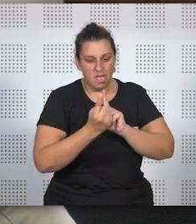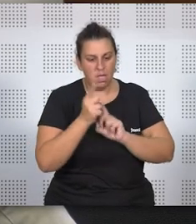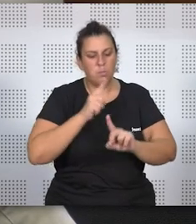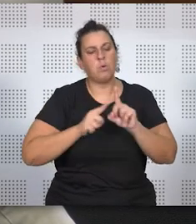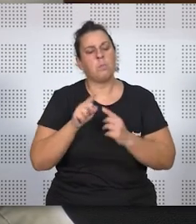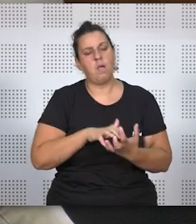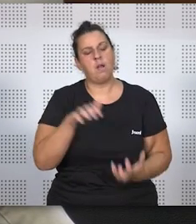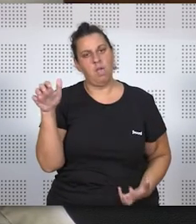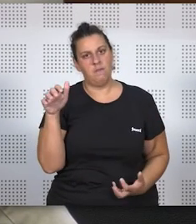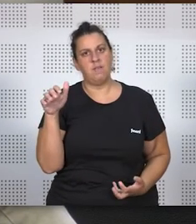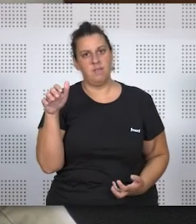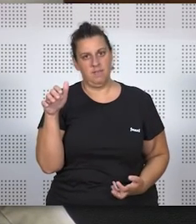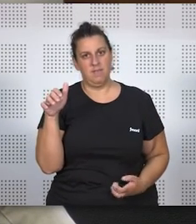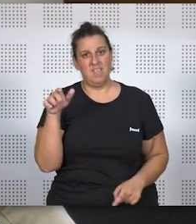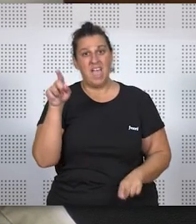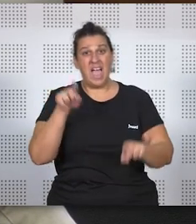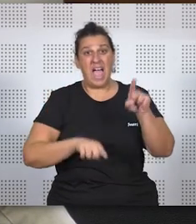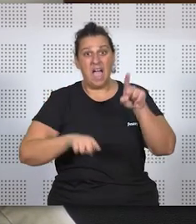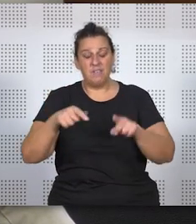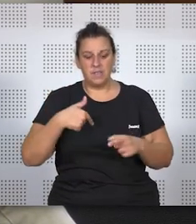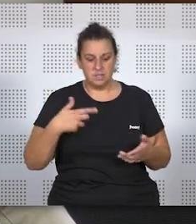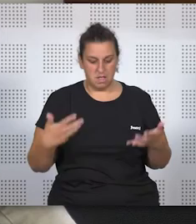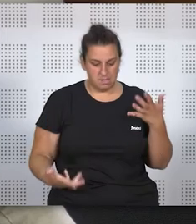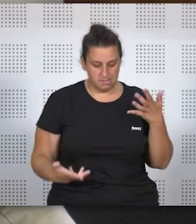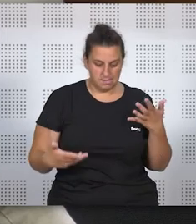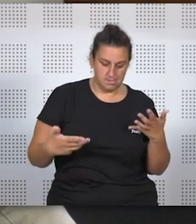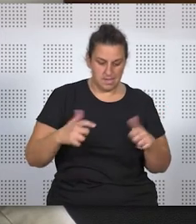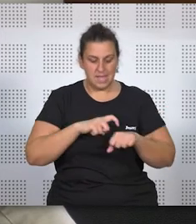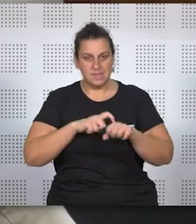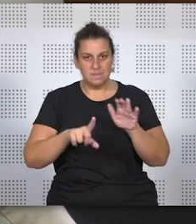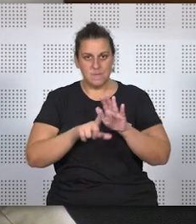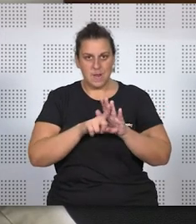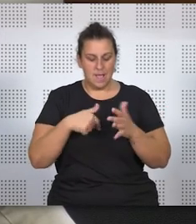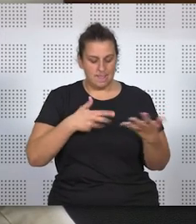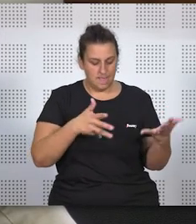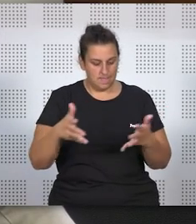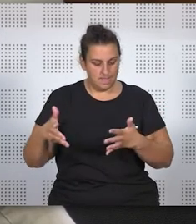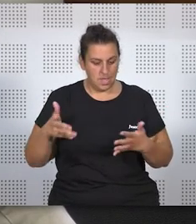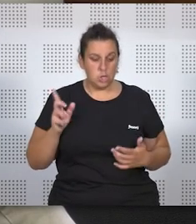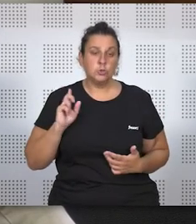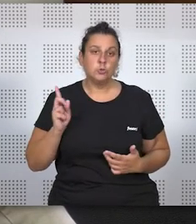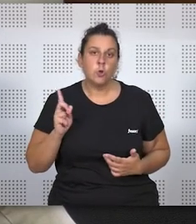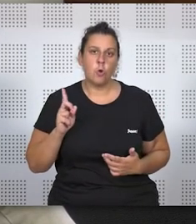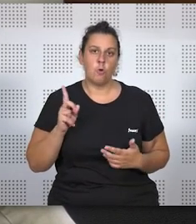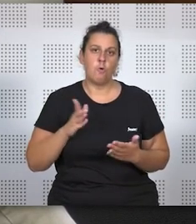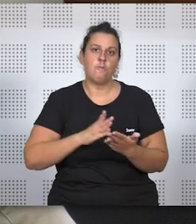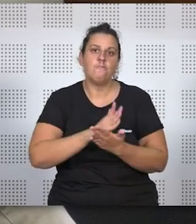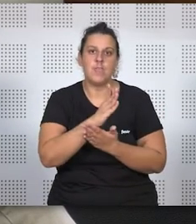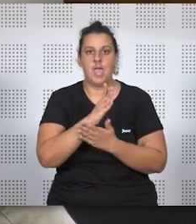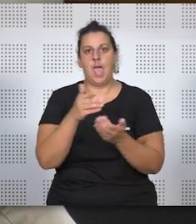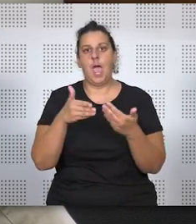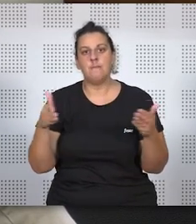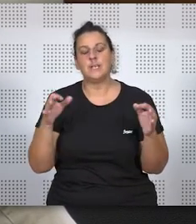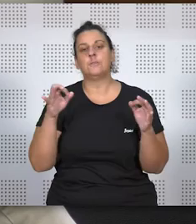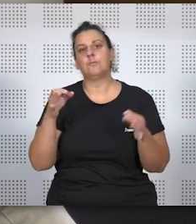y algunos no los podemos encajar en los tipos legales, salvo a través de esta vía que nos ha abierto el Tribunal Supremo de